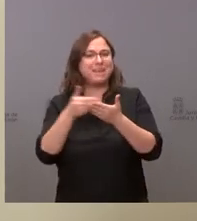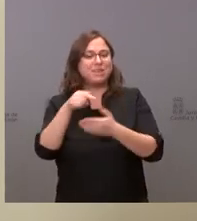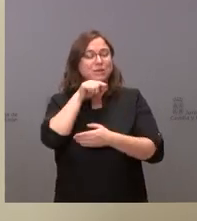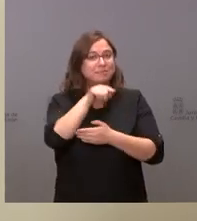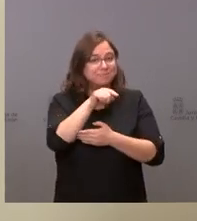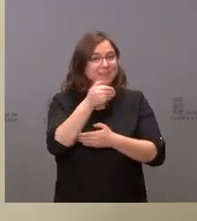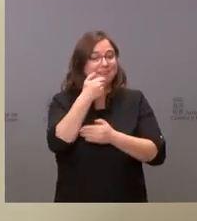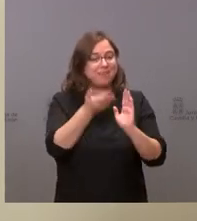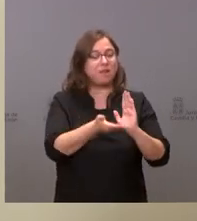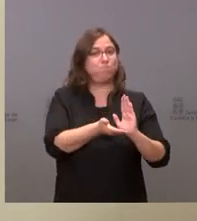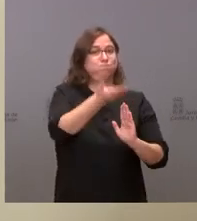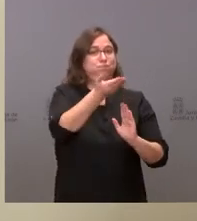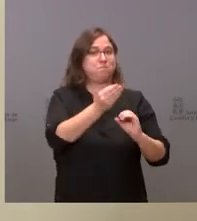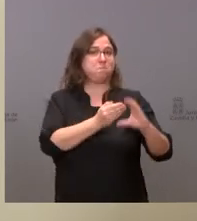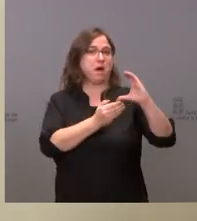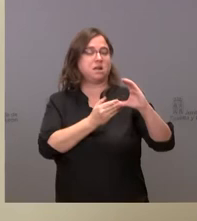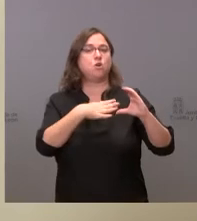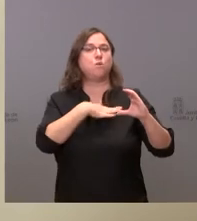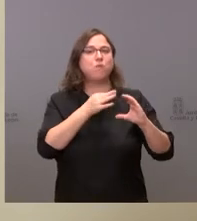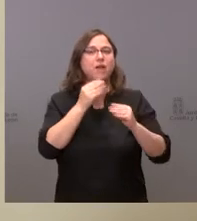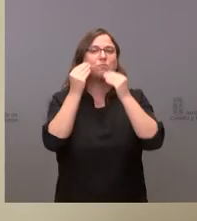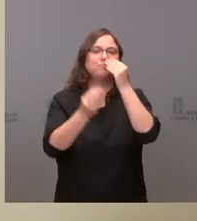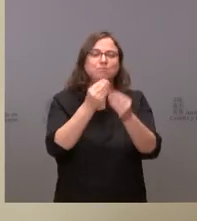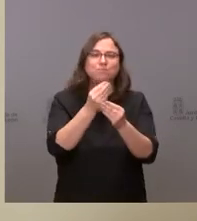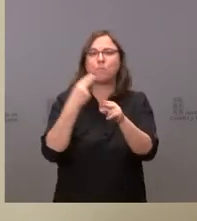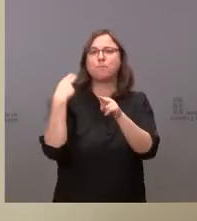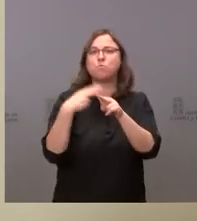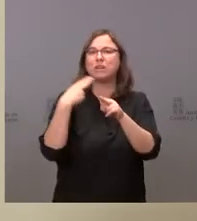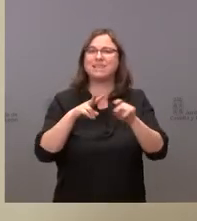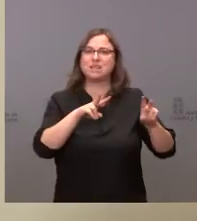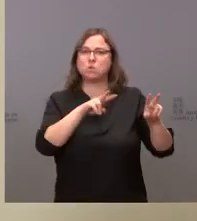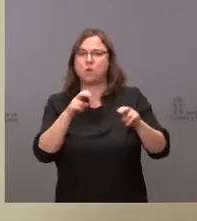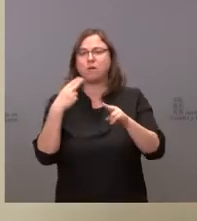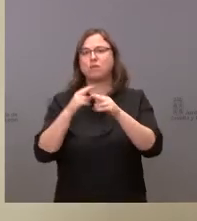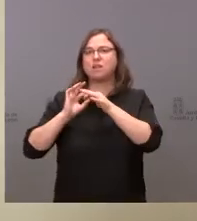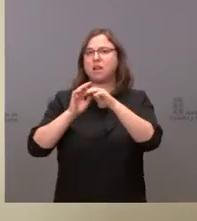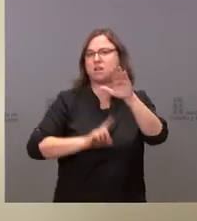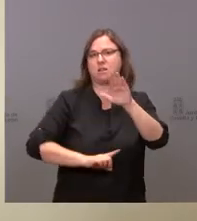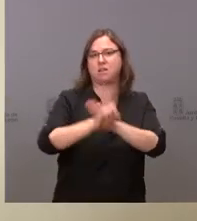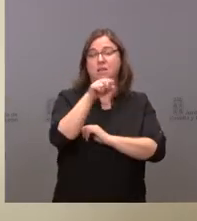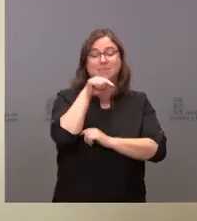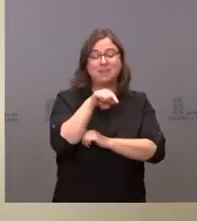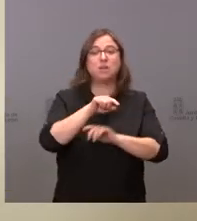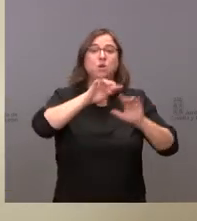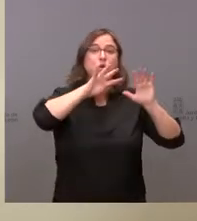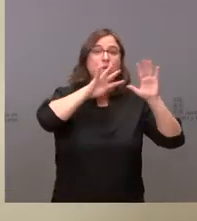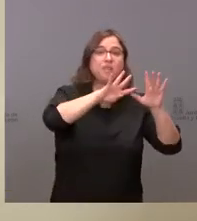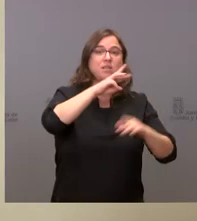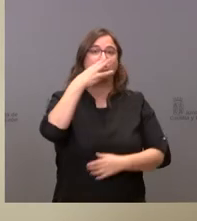permitir hacer nuevas políticas de crecimiento. De ellos, 935 millones